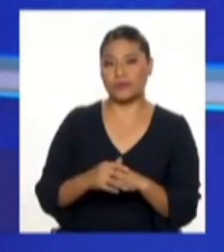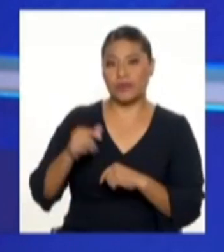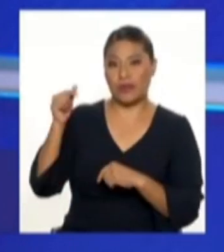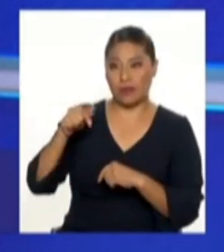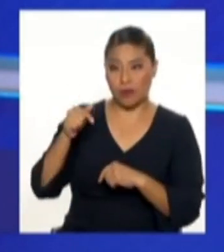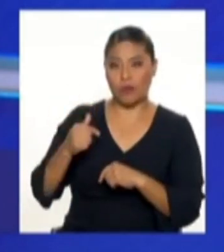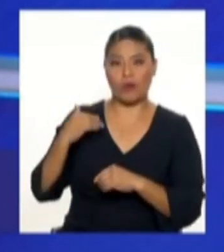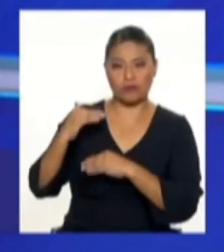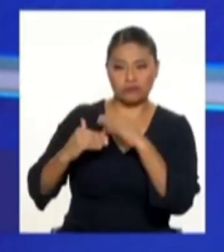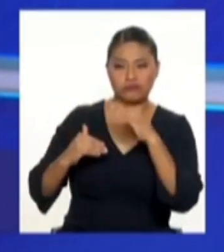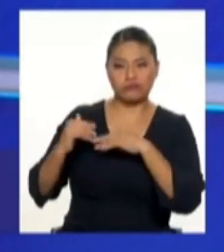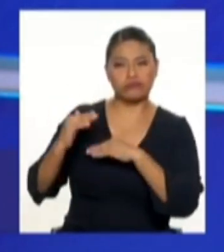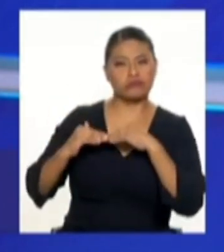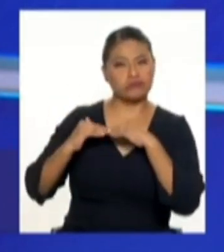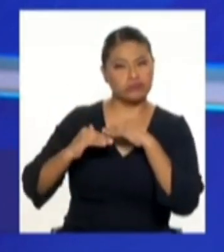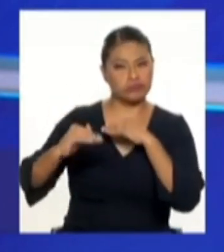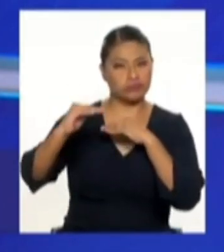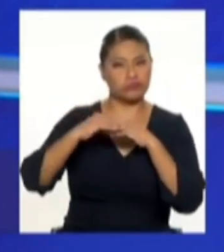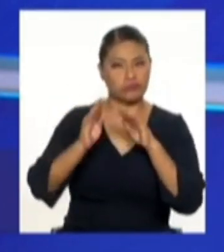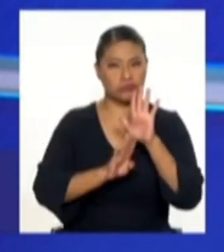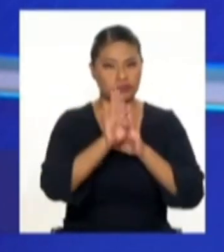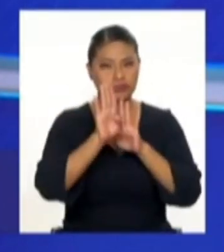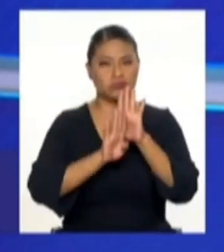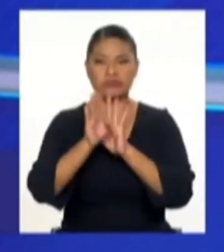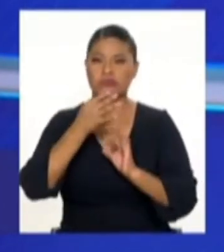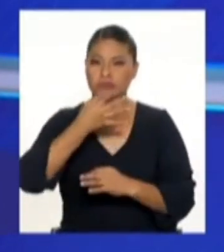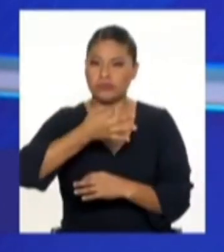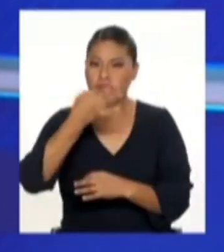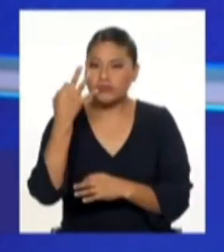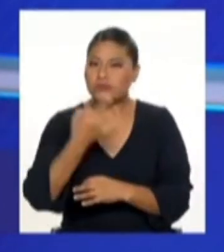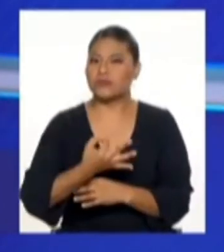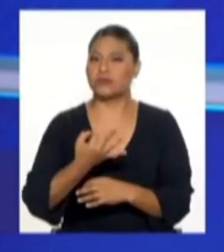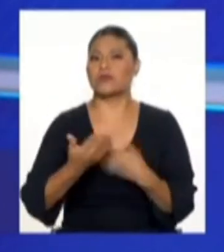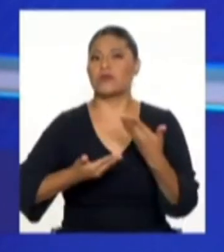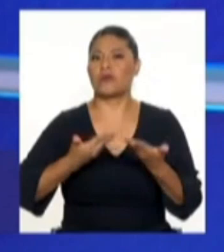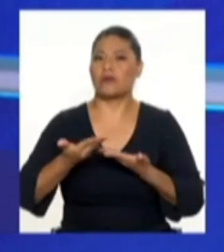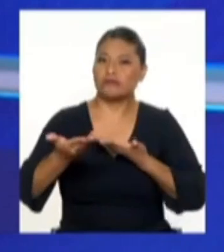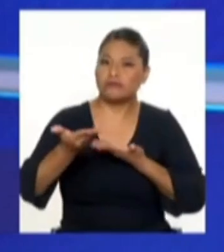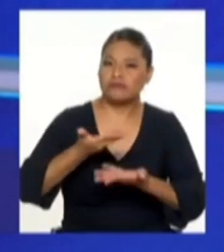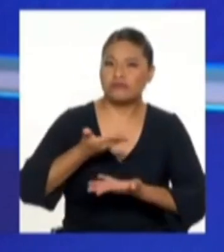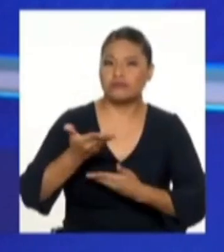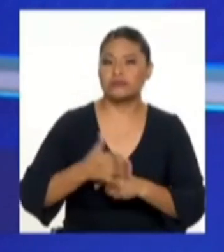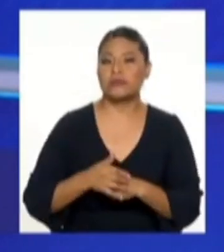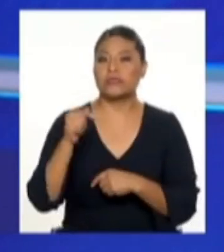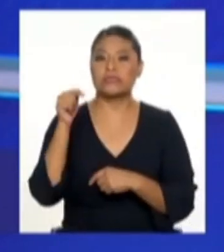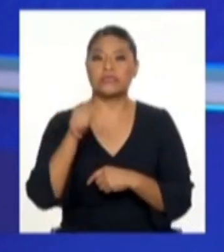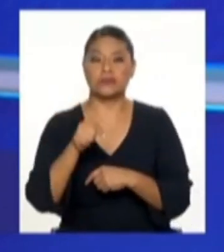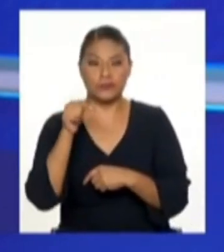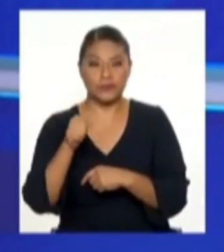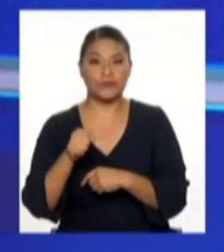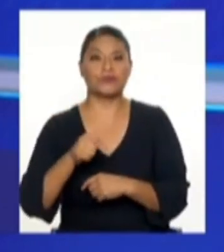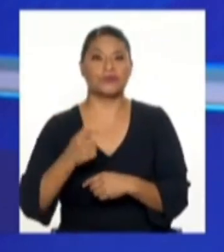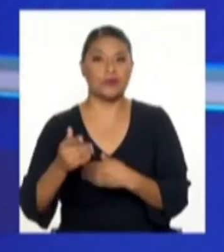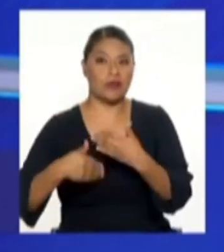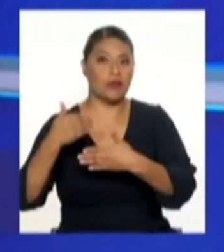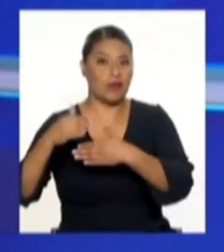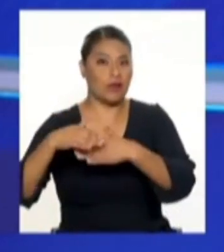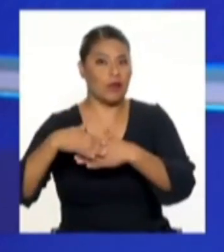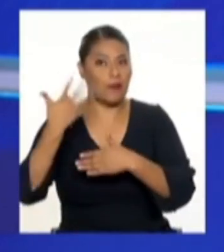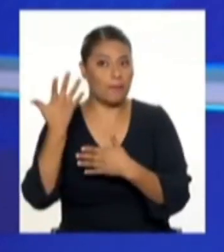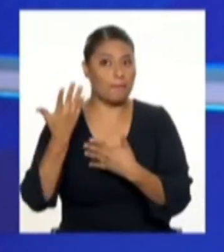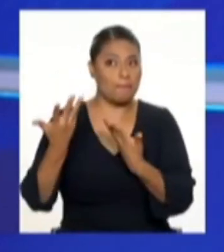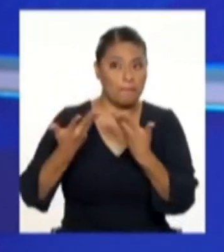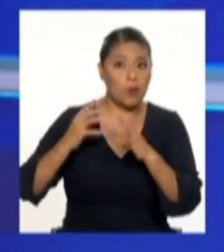diseñada para progresar, para desarrollar, para dar competitividad. Y eso, obviamente, en los próximos segundos